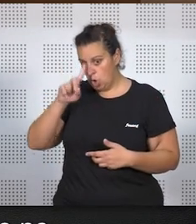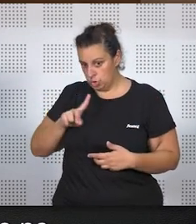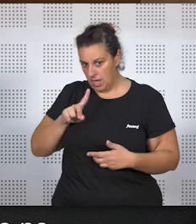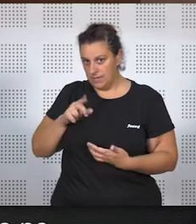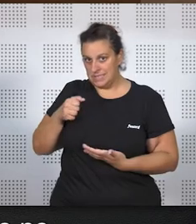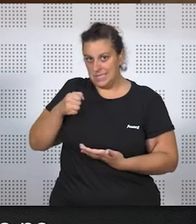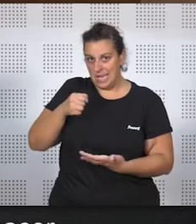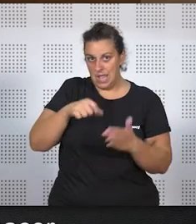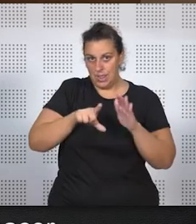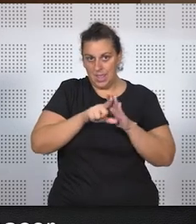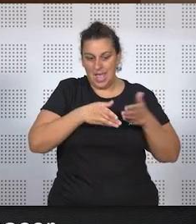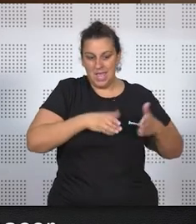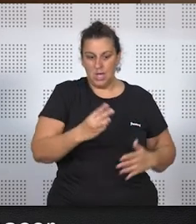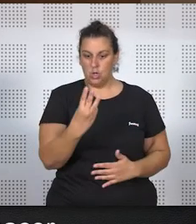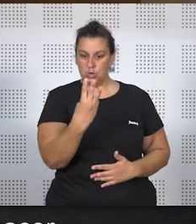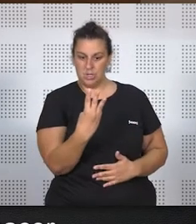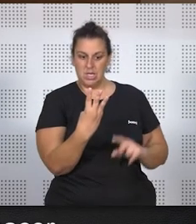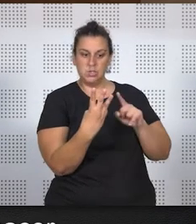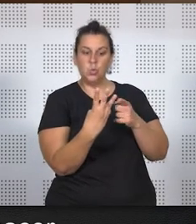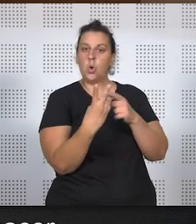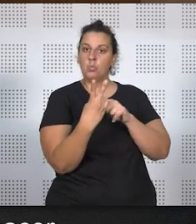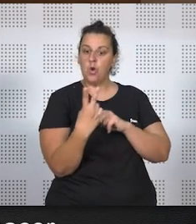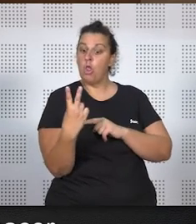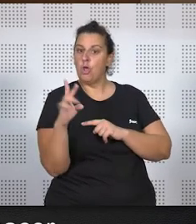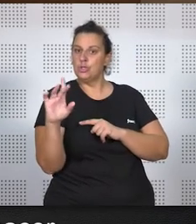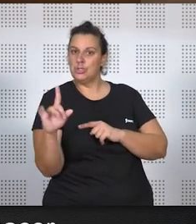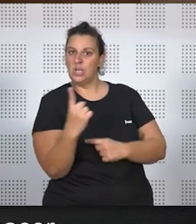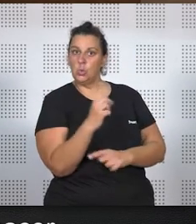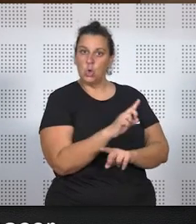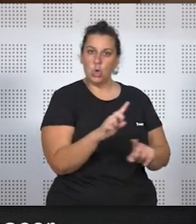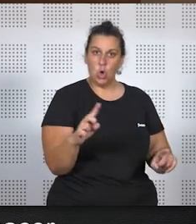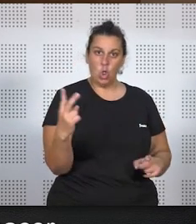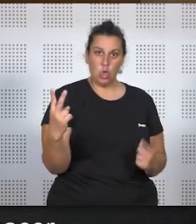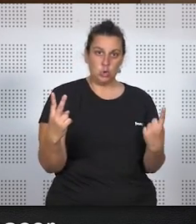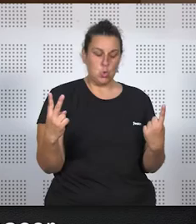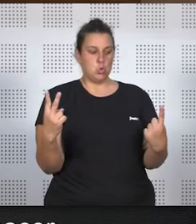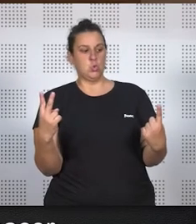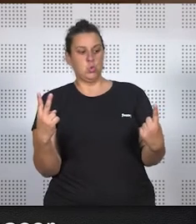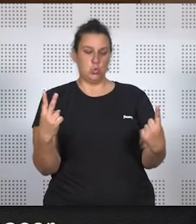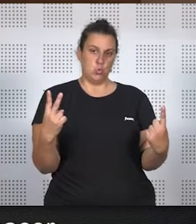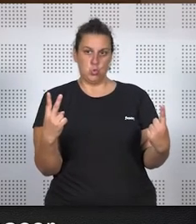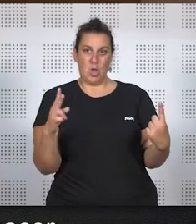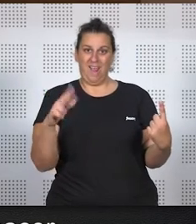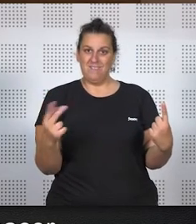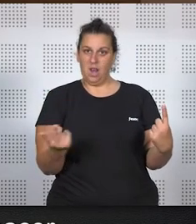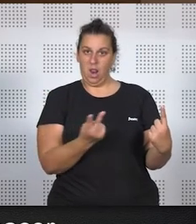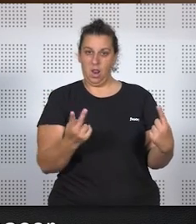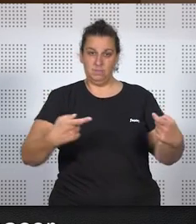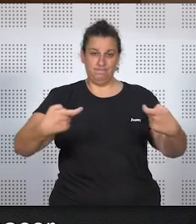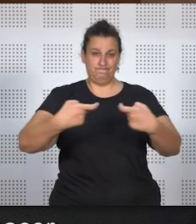dejar tres hijos, uno desheredado, dos instituidos herederos, lo que va a hacer probablemente sea crear un conflicto